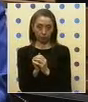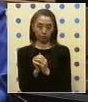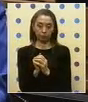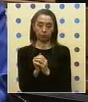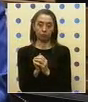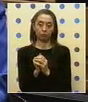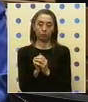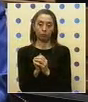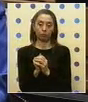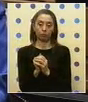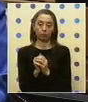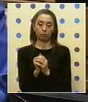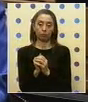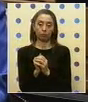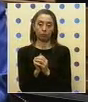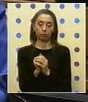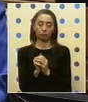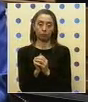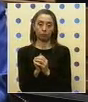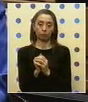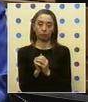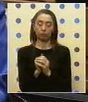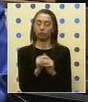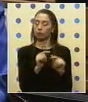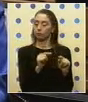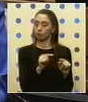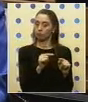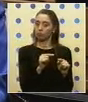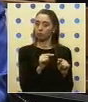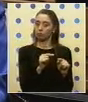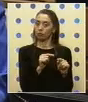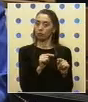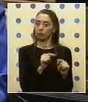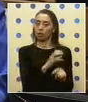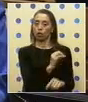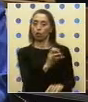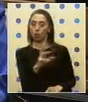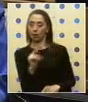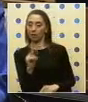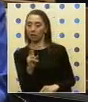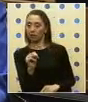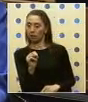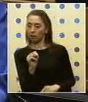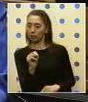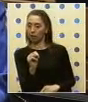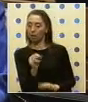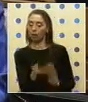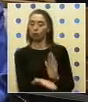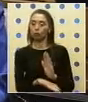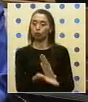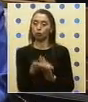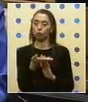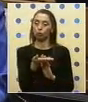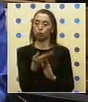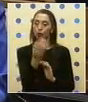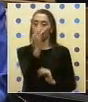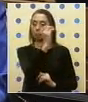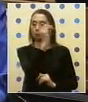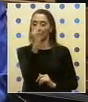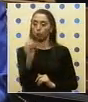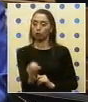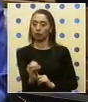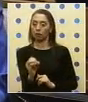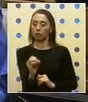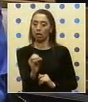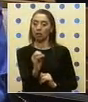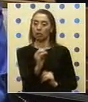todos los resguardos necesarios y llevando que realmente éstas estén subiendo y tengan que subir su porcentual de